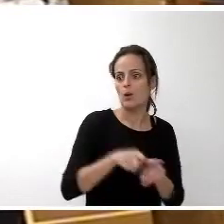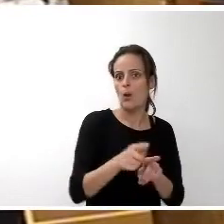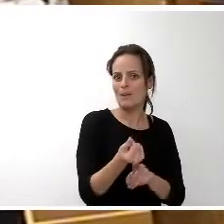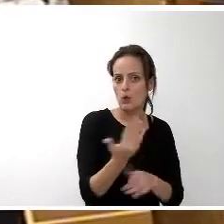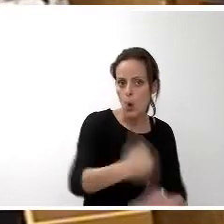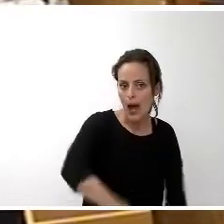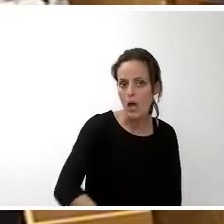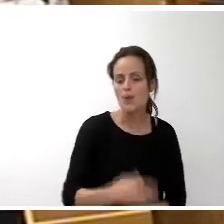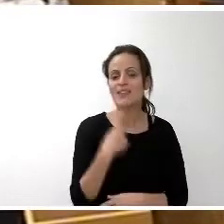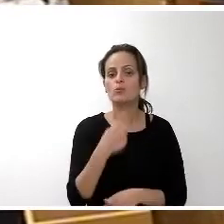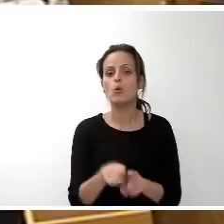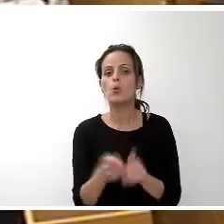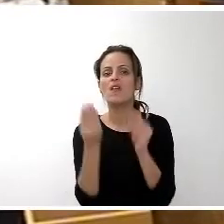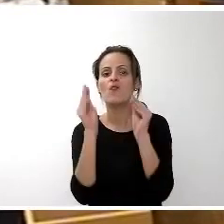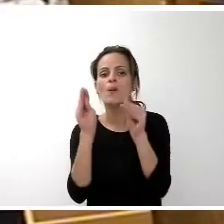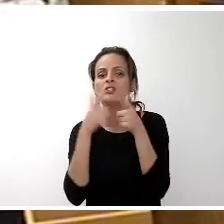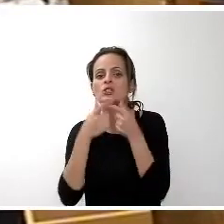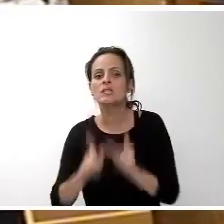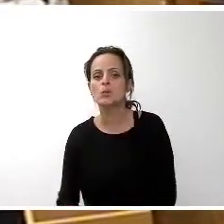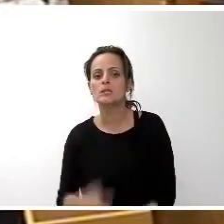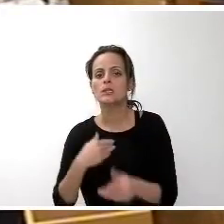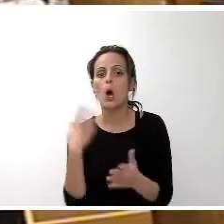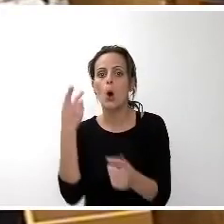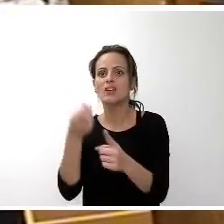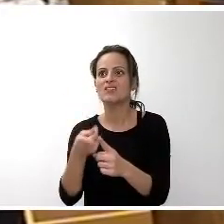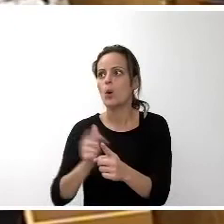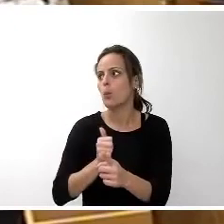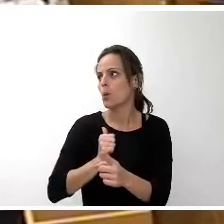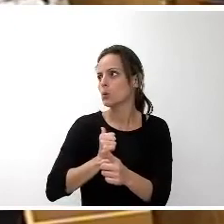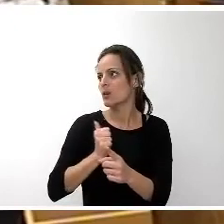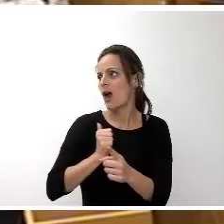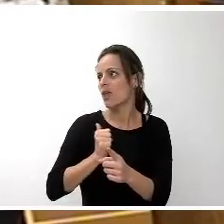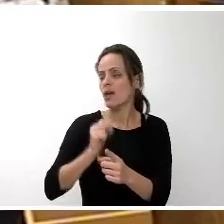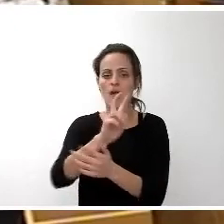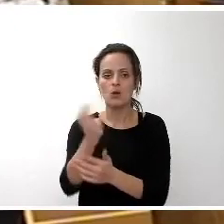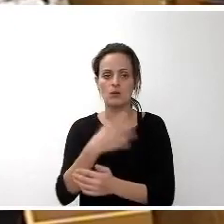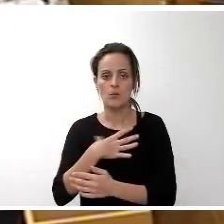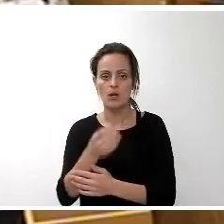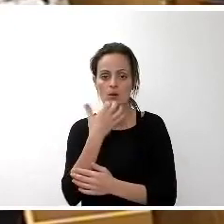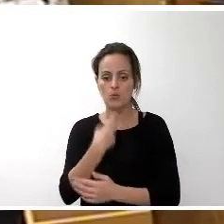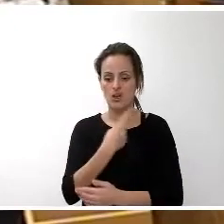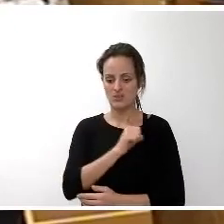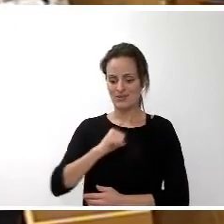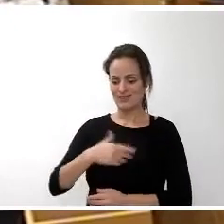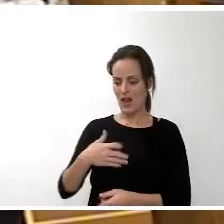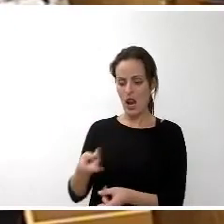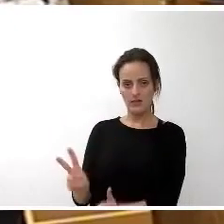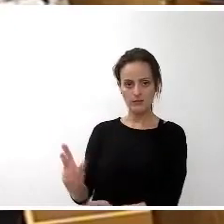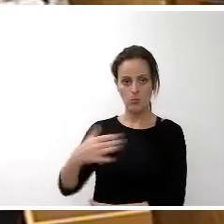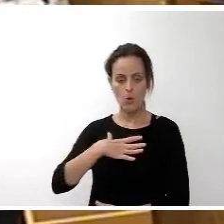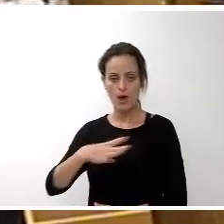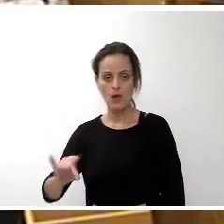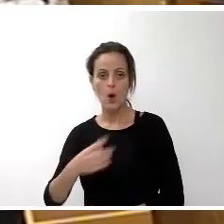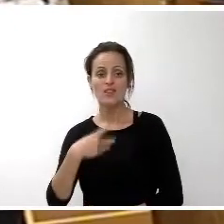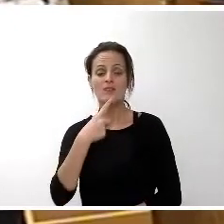lingüística para que las personas puedan tener otras oportunidades de ser independientes y libres o cuando hablamos de